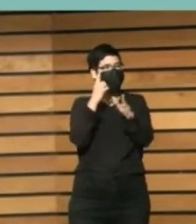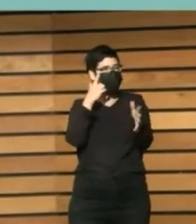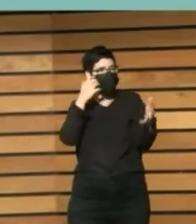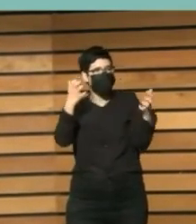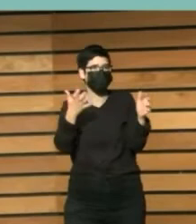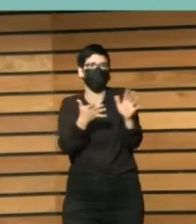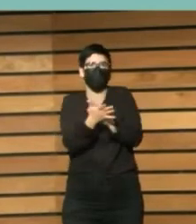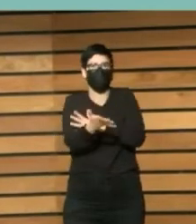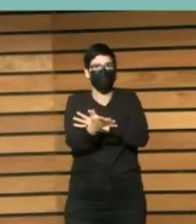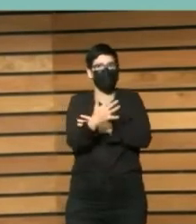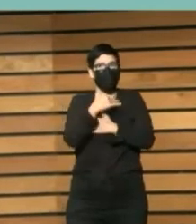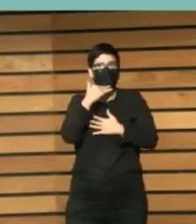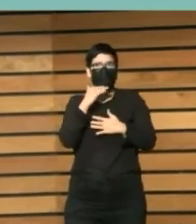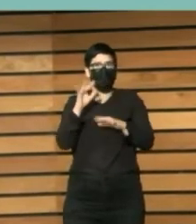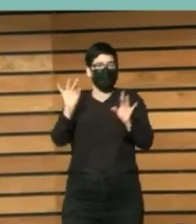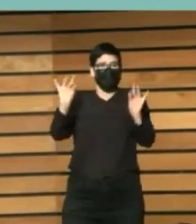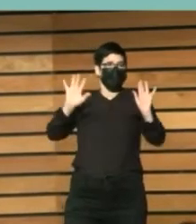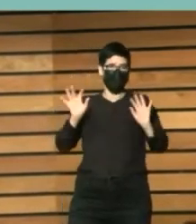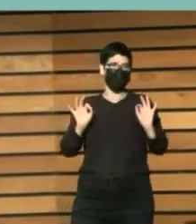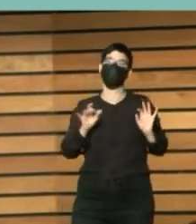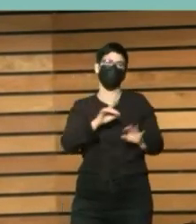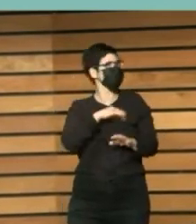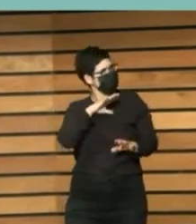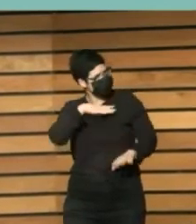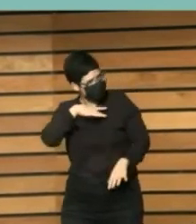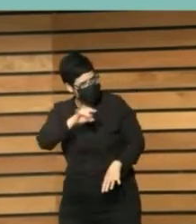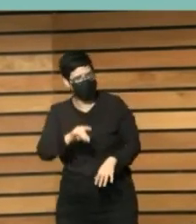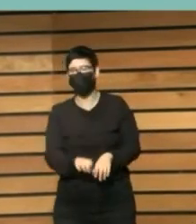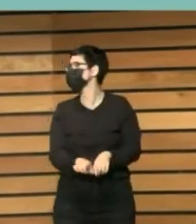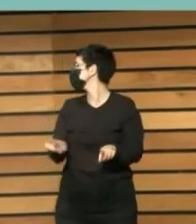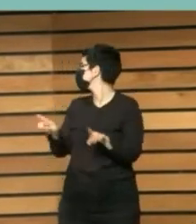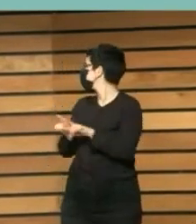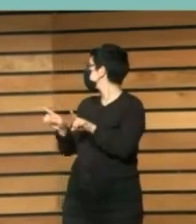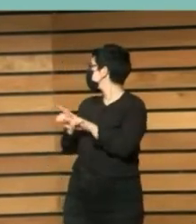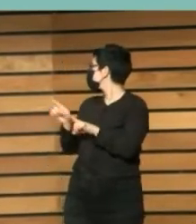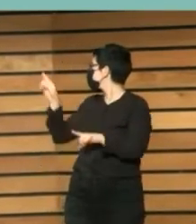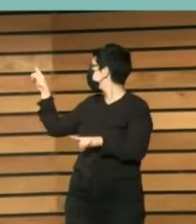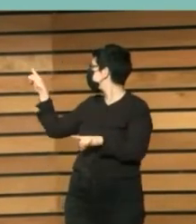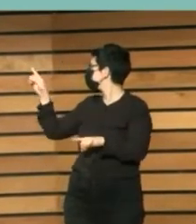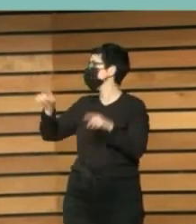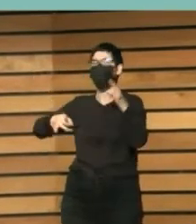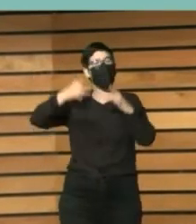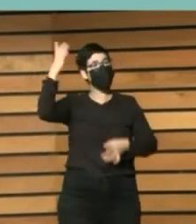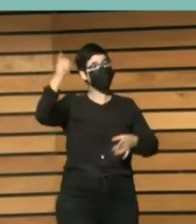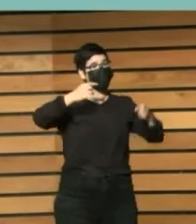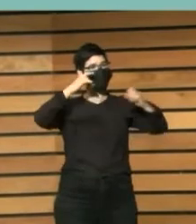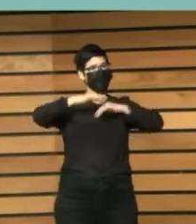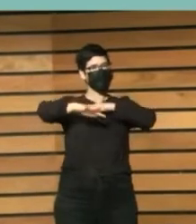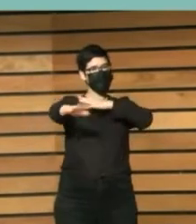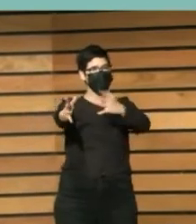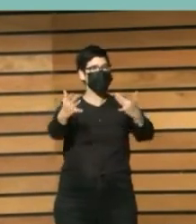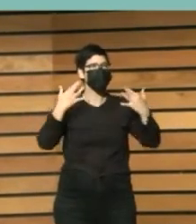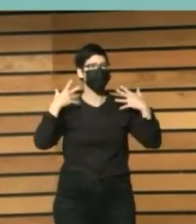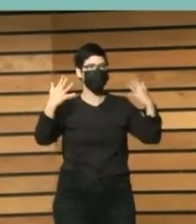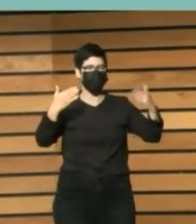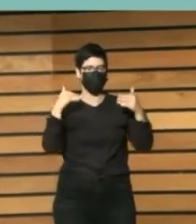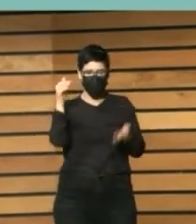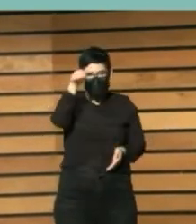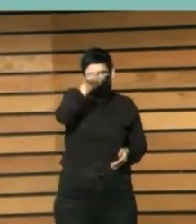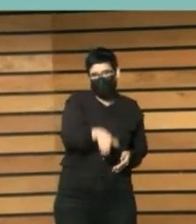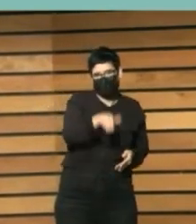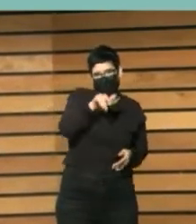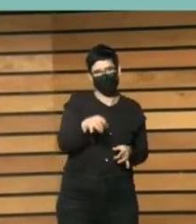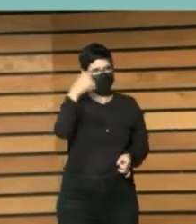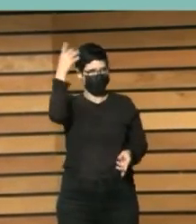tenéis una instalación que estuvo en la terraza, con la que también hicimos unas actividades con los más chiquis, con los más peques.